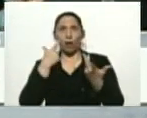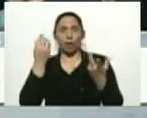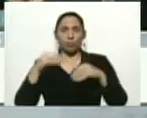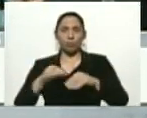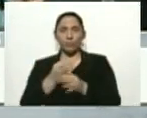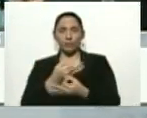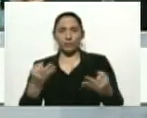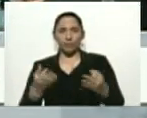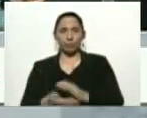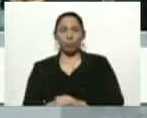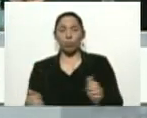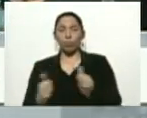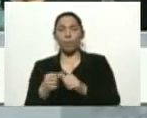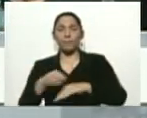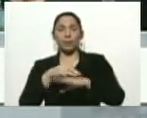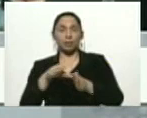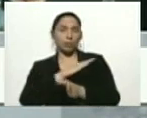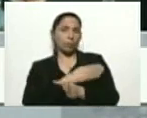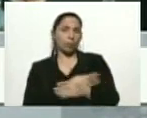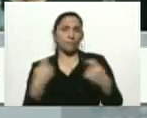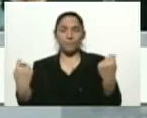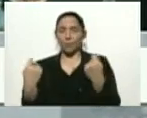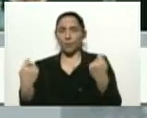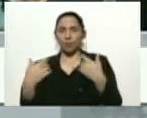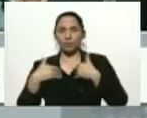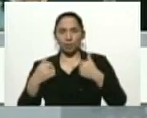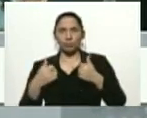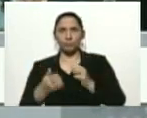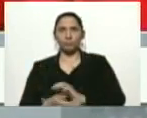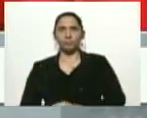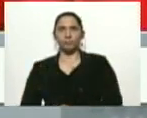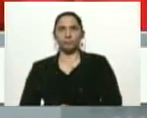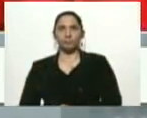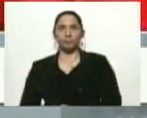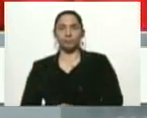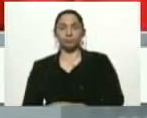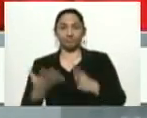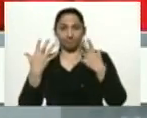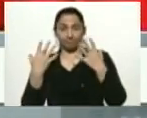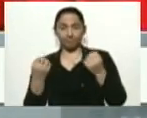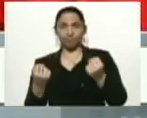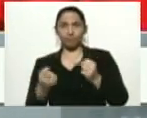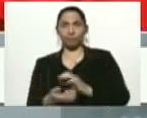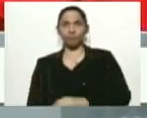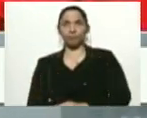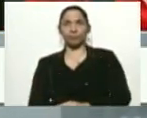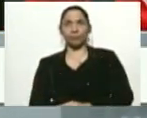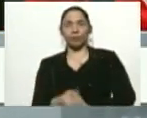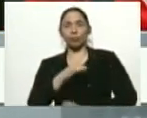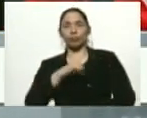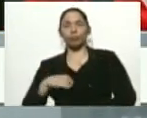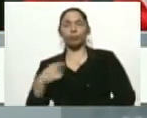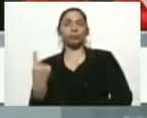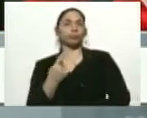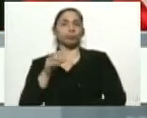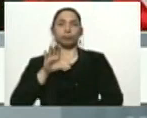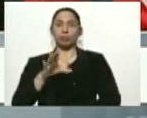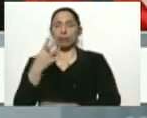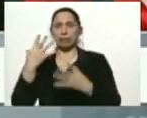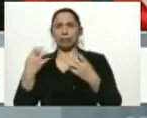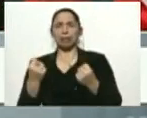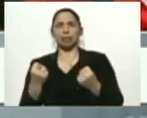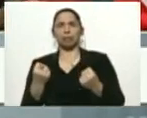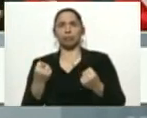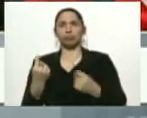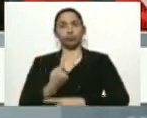con el Ministerio del Poder Popular para la Salud en la pandemia. Entendiendo que somos un solo país, entendiendo